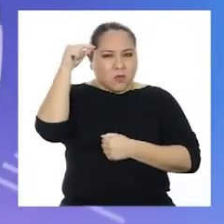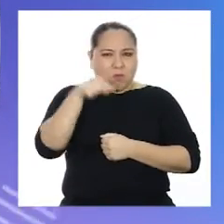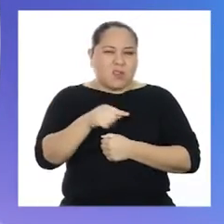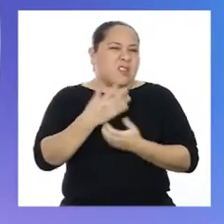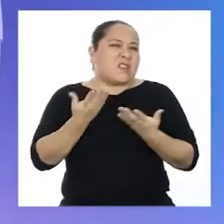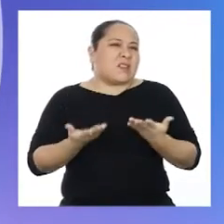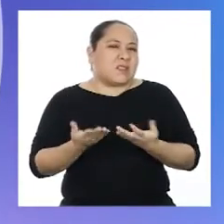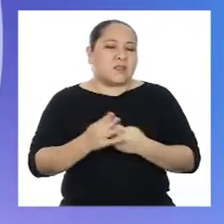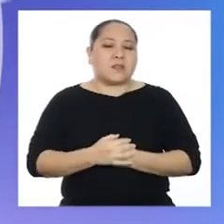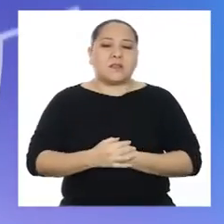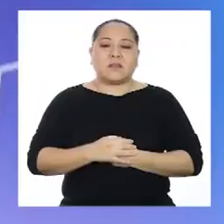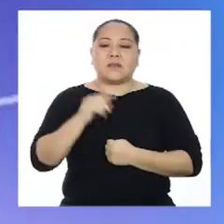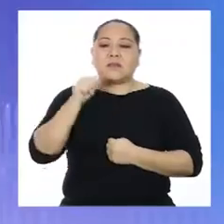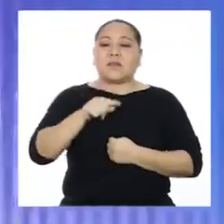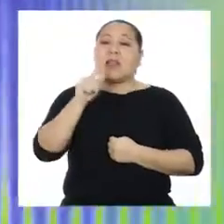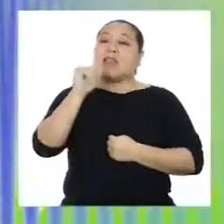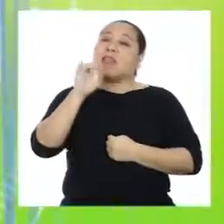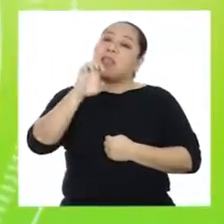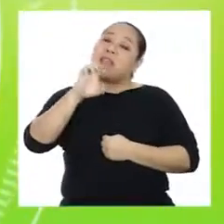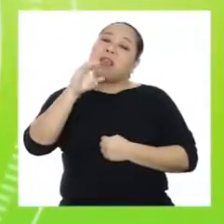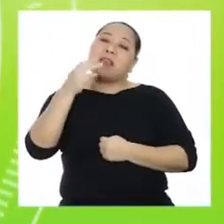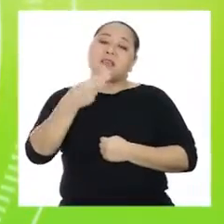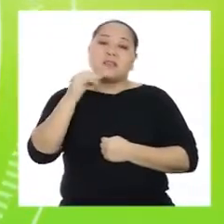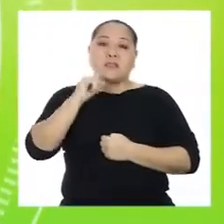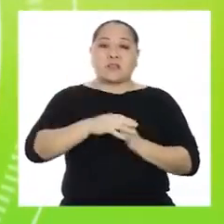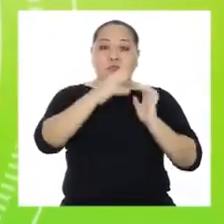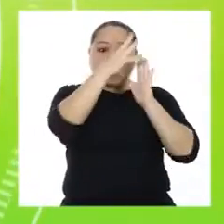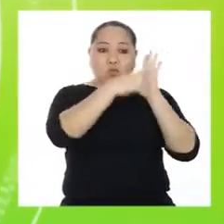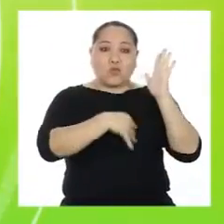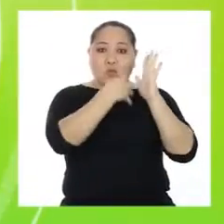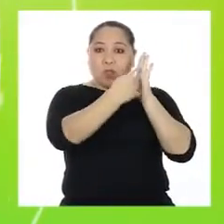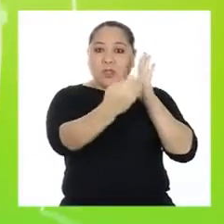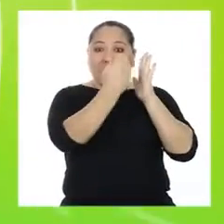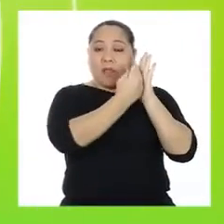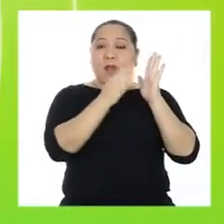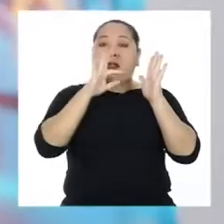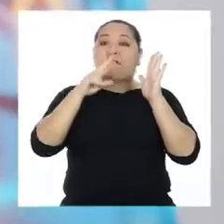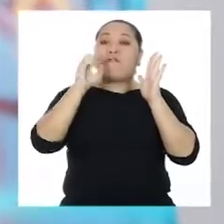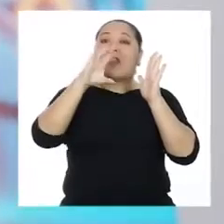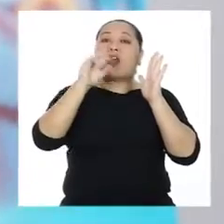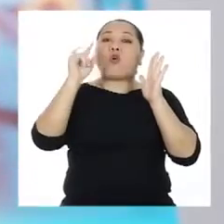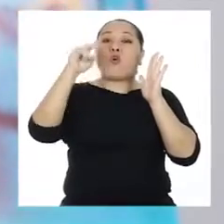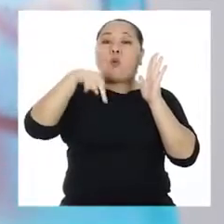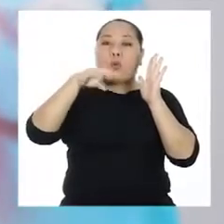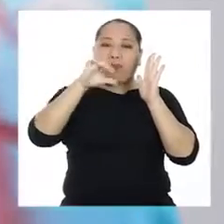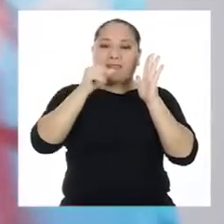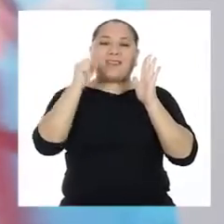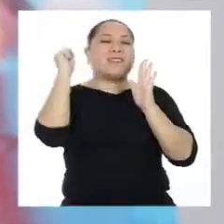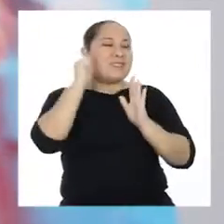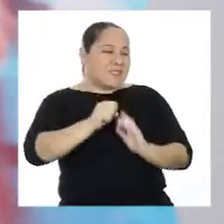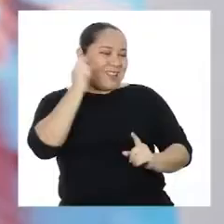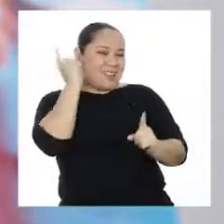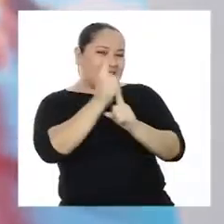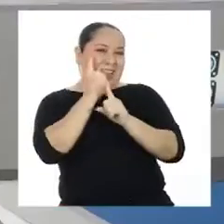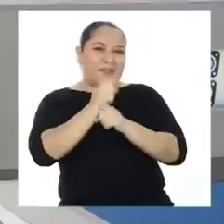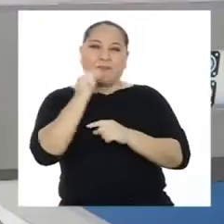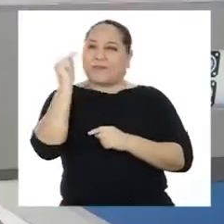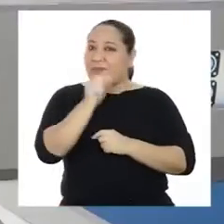¿Recuerdan qué es? Sí, Techi. Es una tabla de frecuencias. ¡Así es!